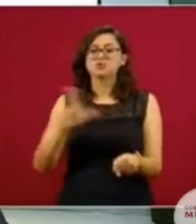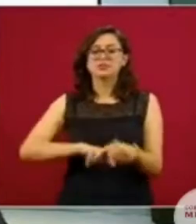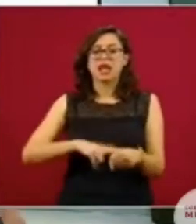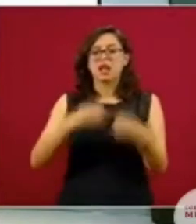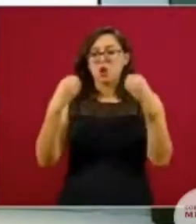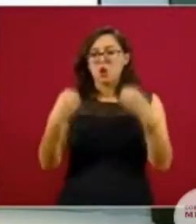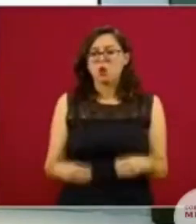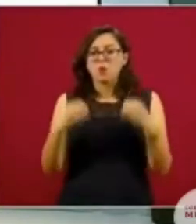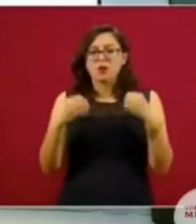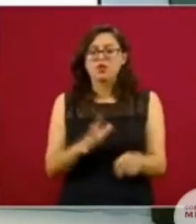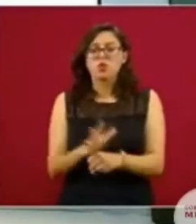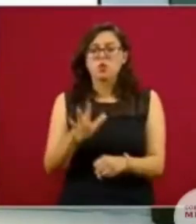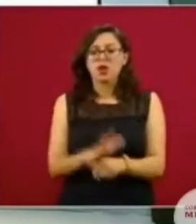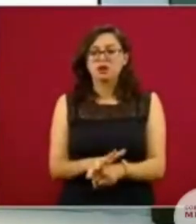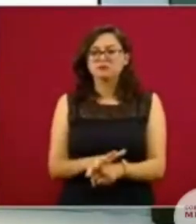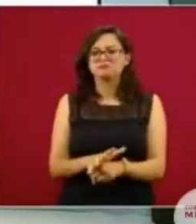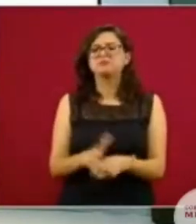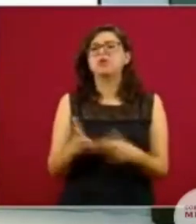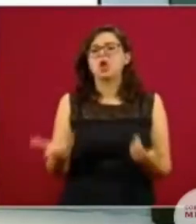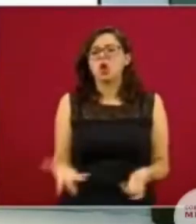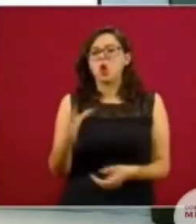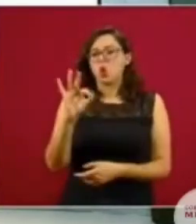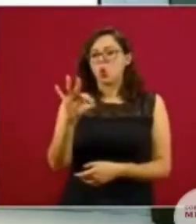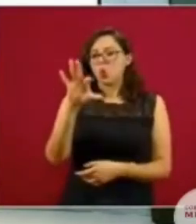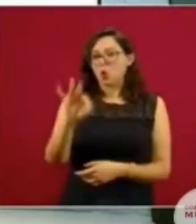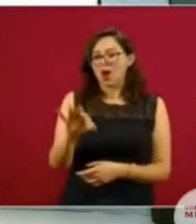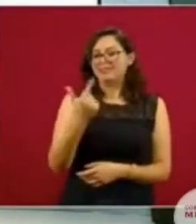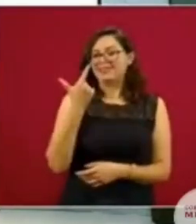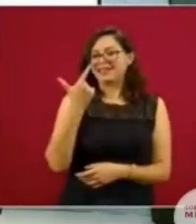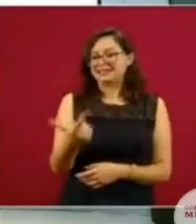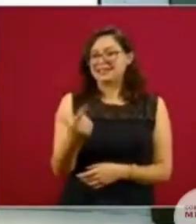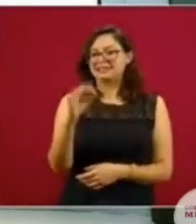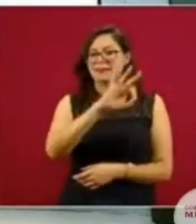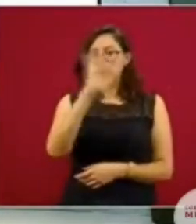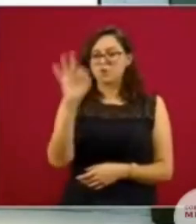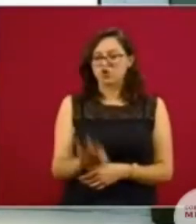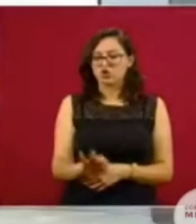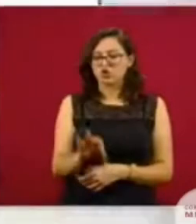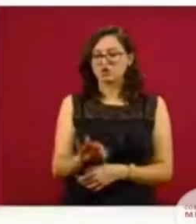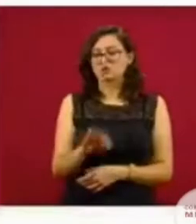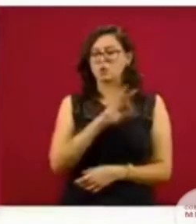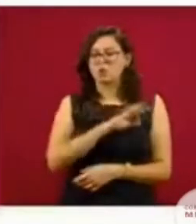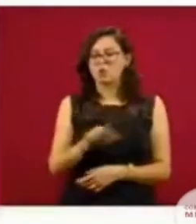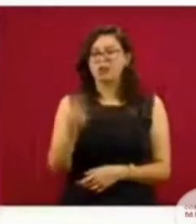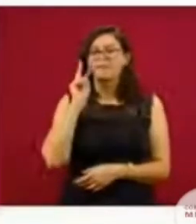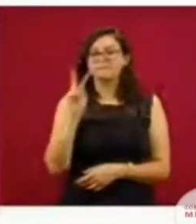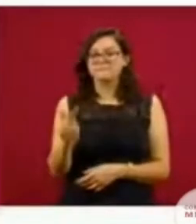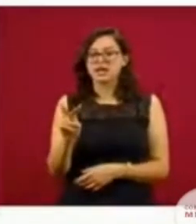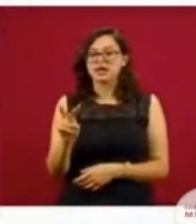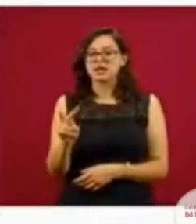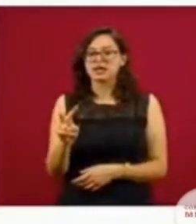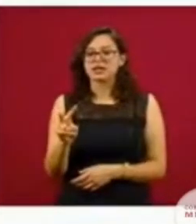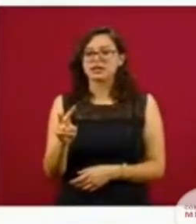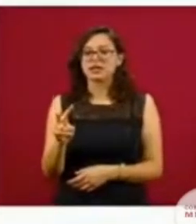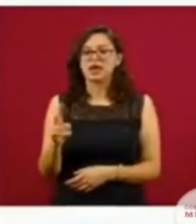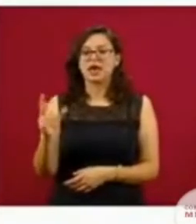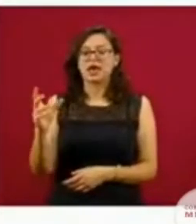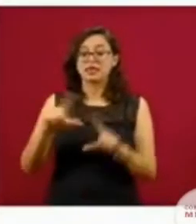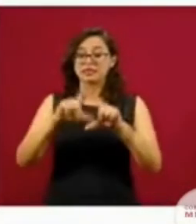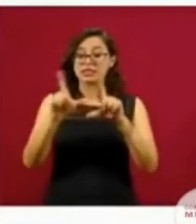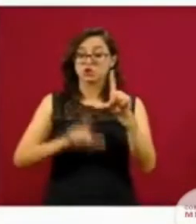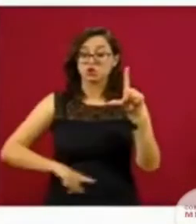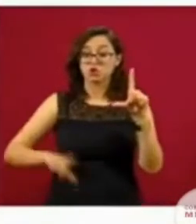Pasamos a la ocupación hospitalaria, donde 47 por ciento, lo que se ve aquí en este resumen y en esta columna,